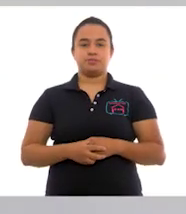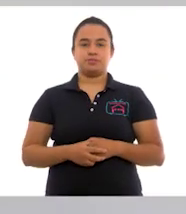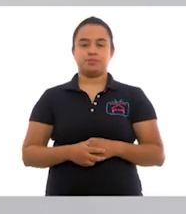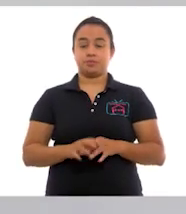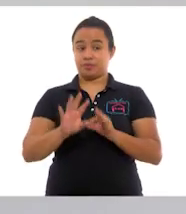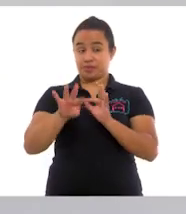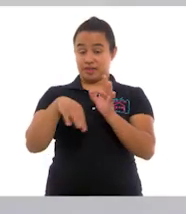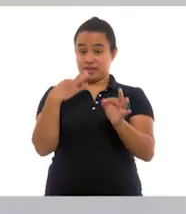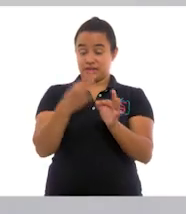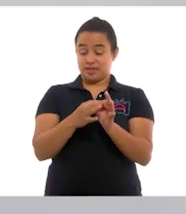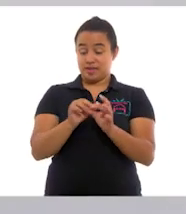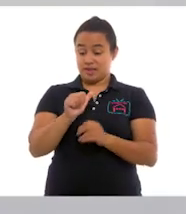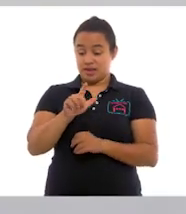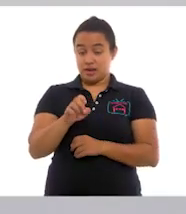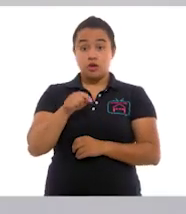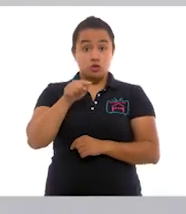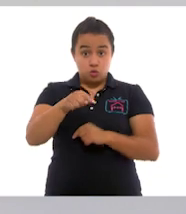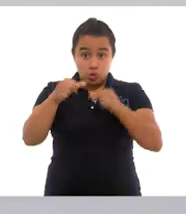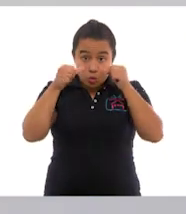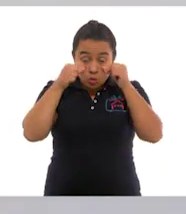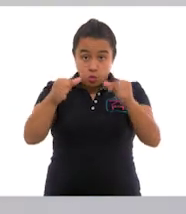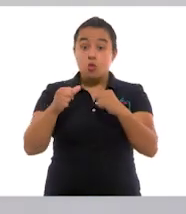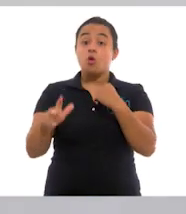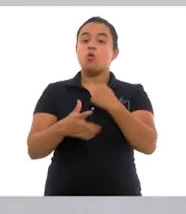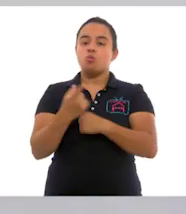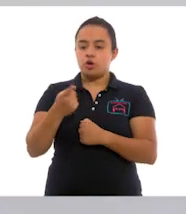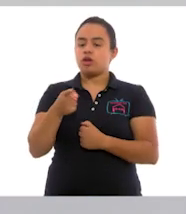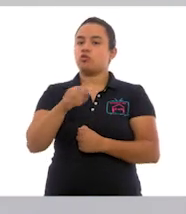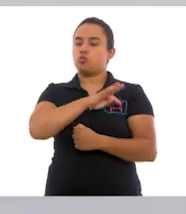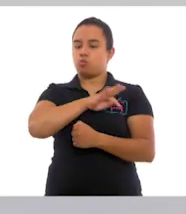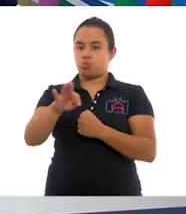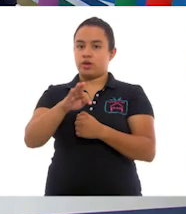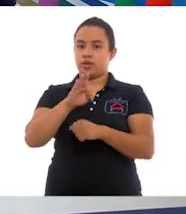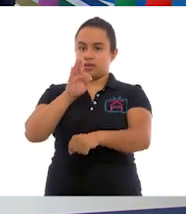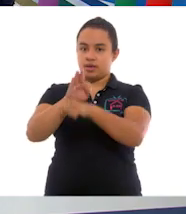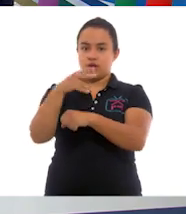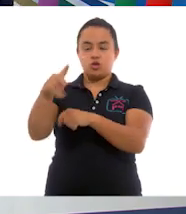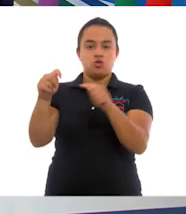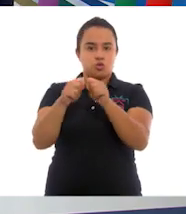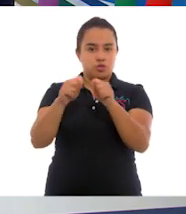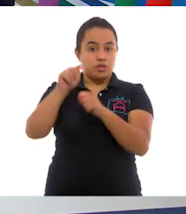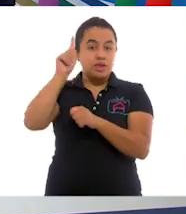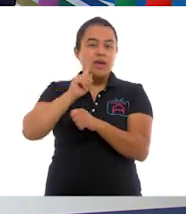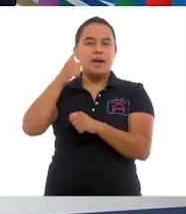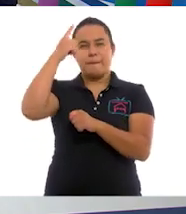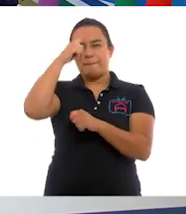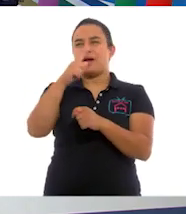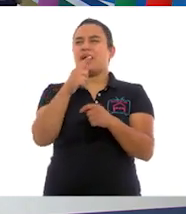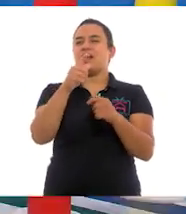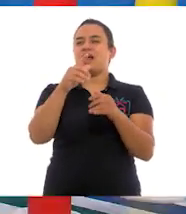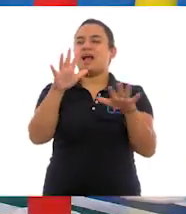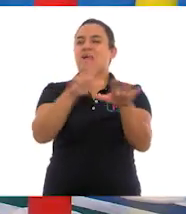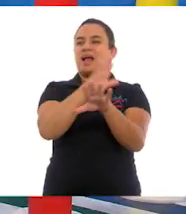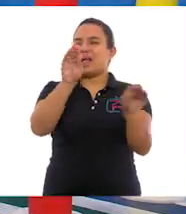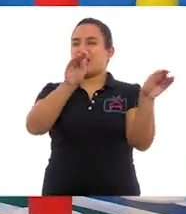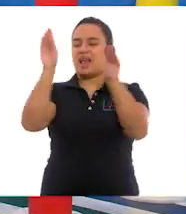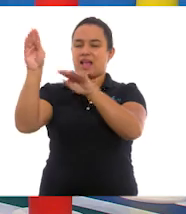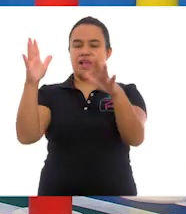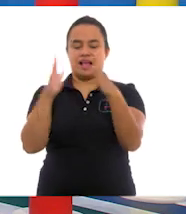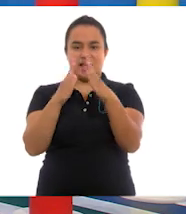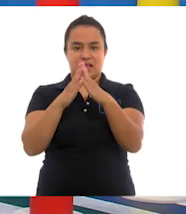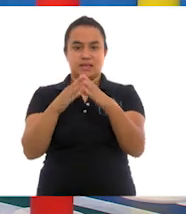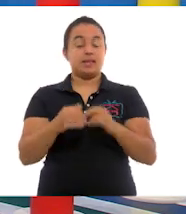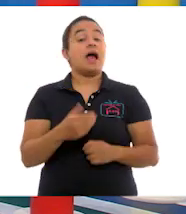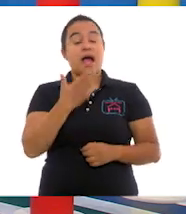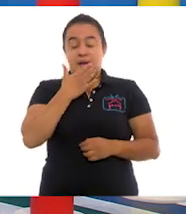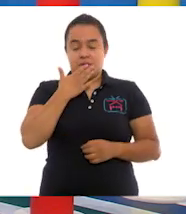listo. bien, Ale. Me gusta. Pon atención porque con esto vas a poder ayudar a tu tía también a lo de la mudanza. ¡Ah! Muy bien.